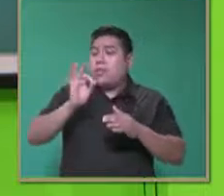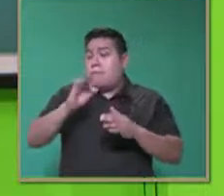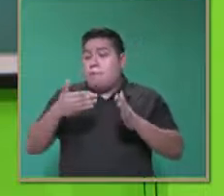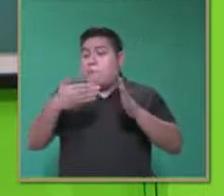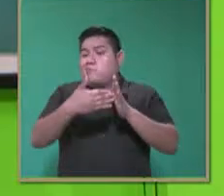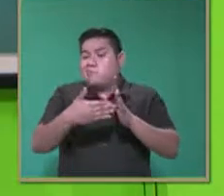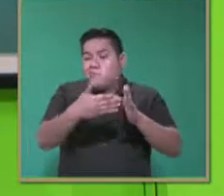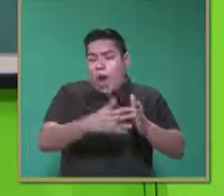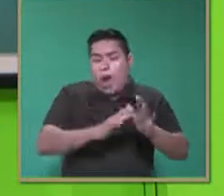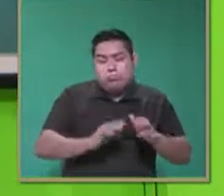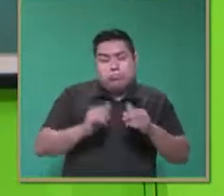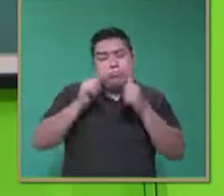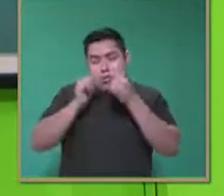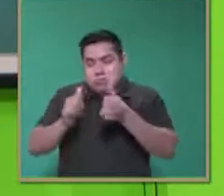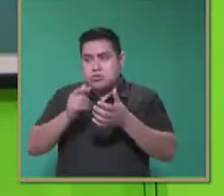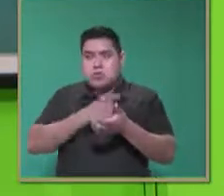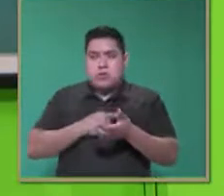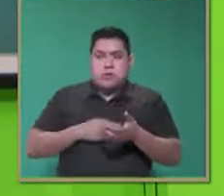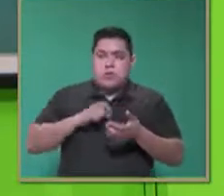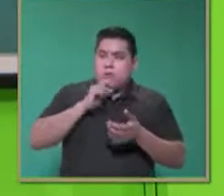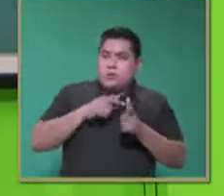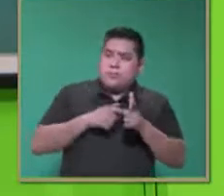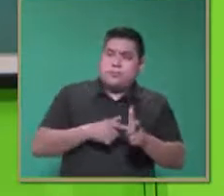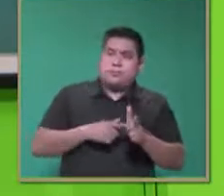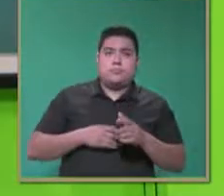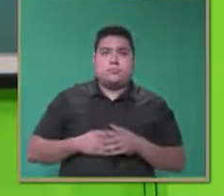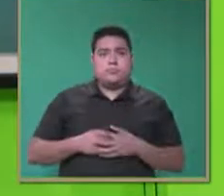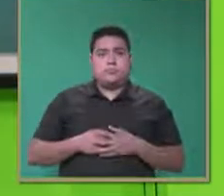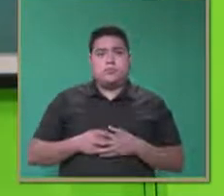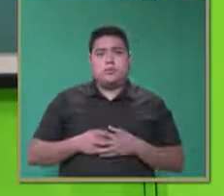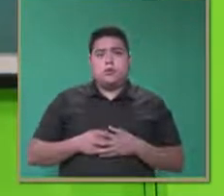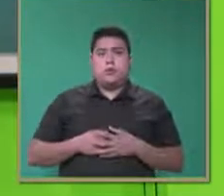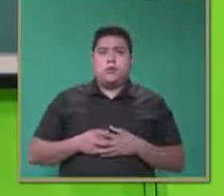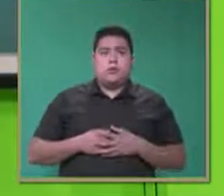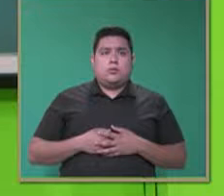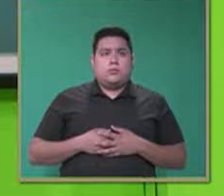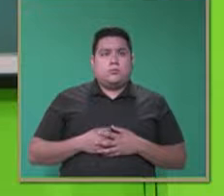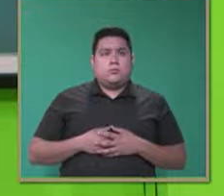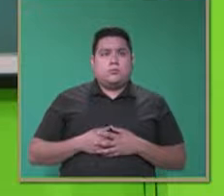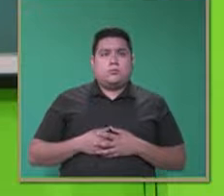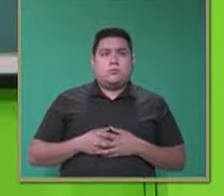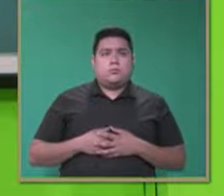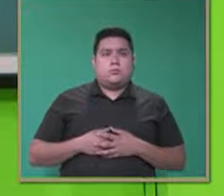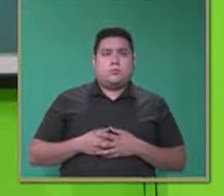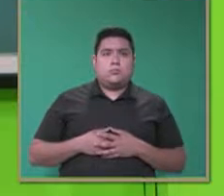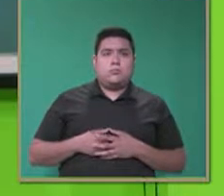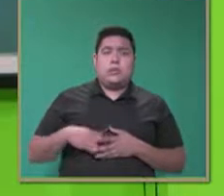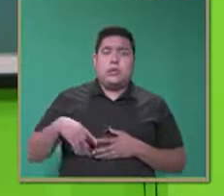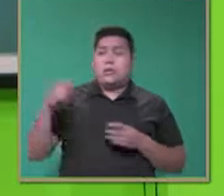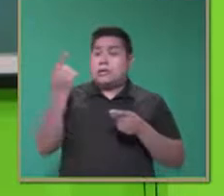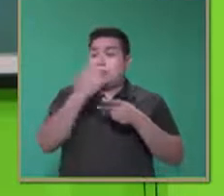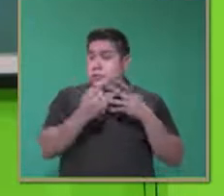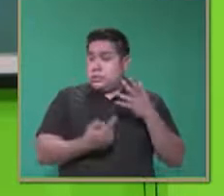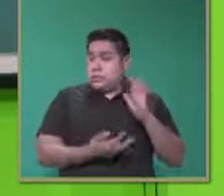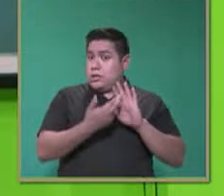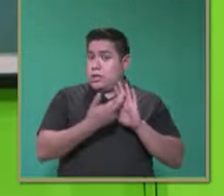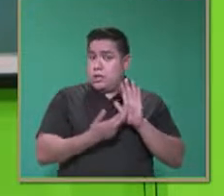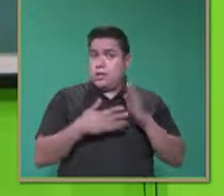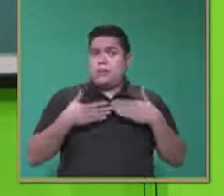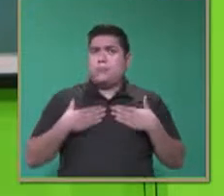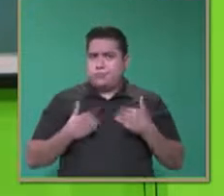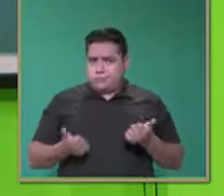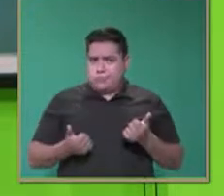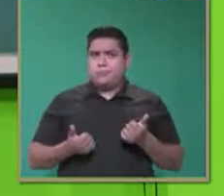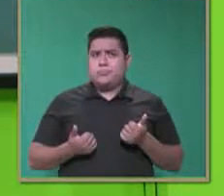que se estén presentando. Y continuamos también confirmar que comprenden las instrucciones. Muchas